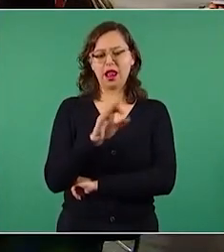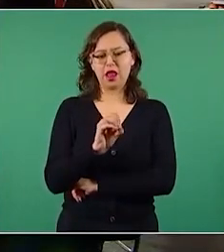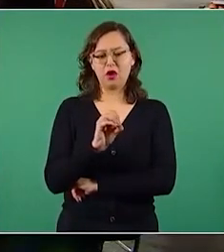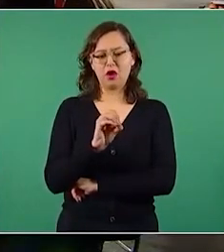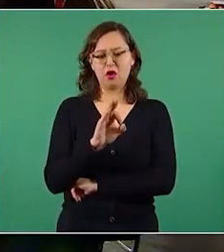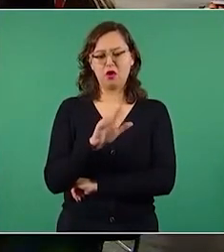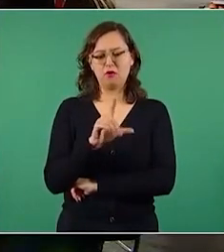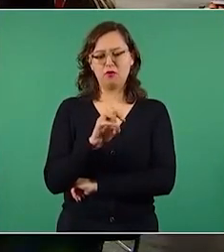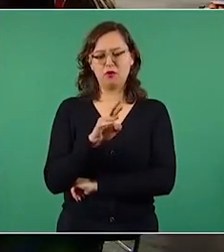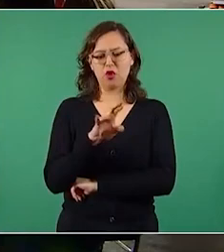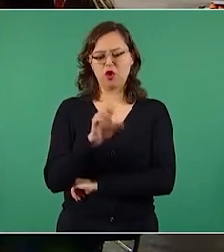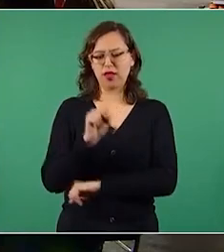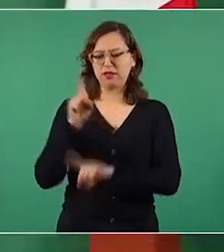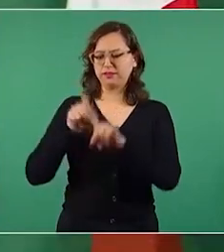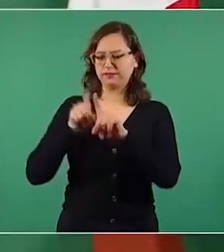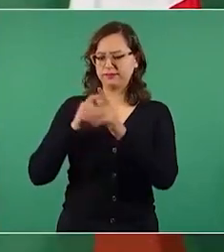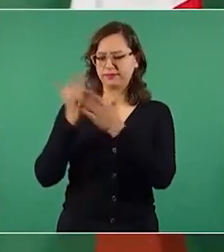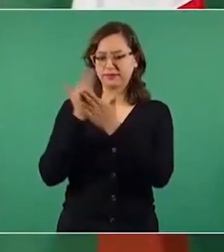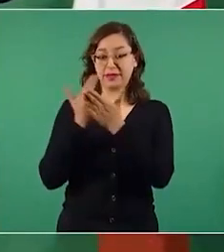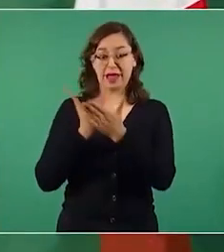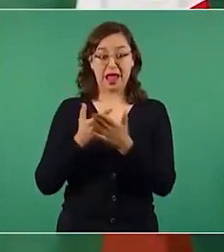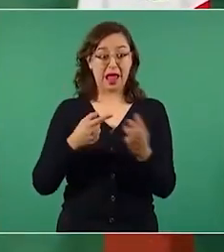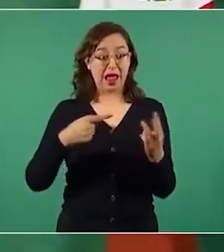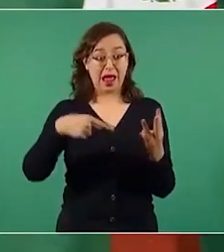entonces estos mismos